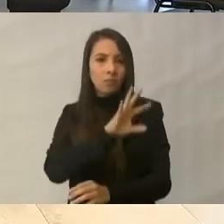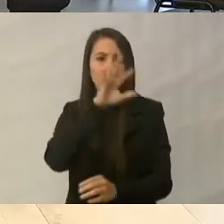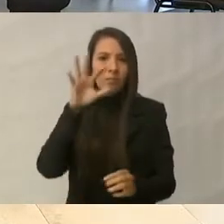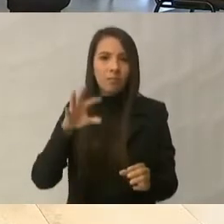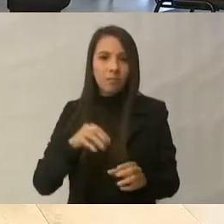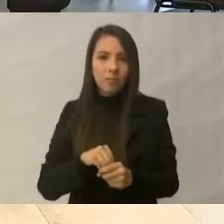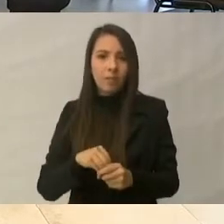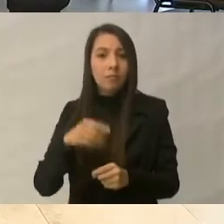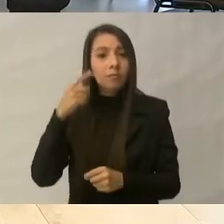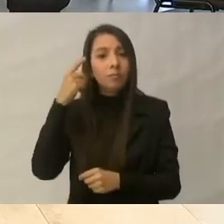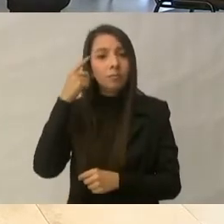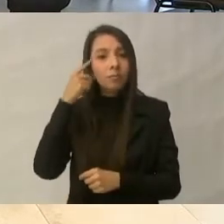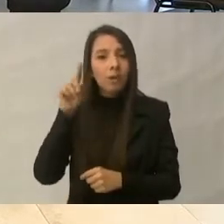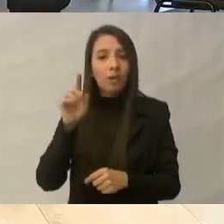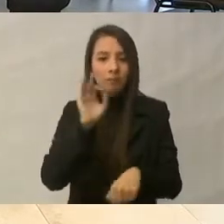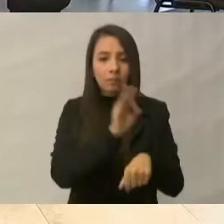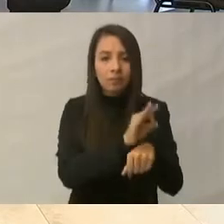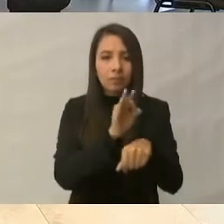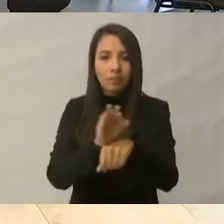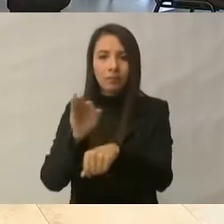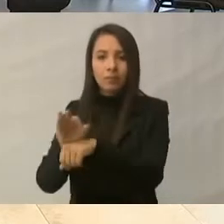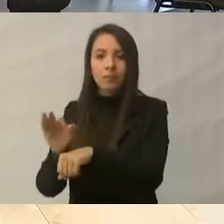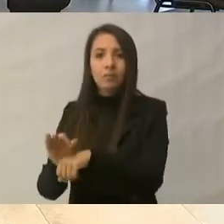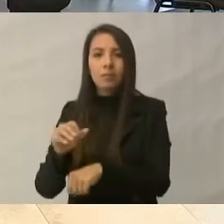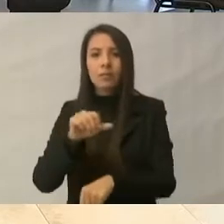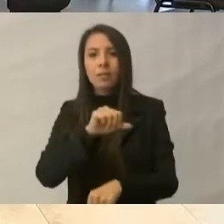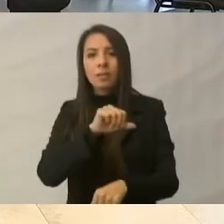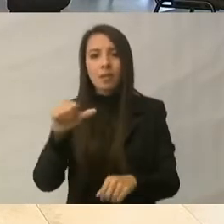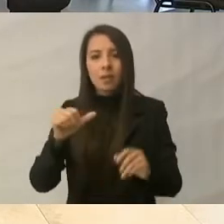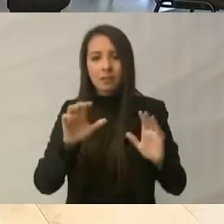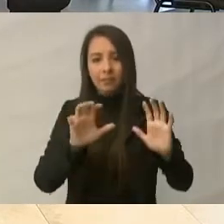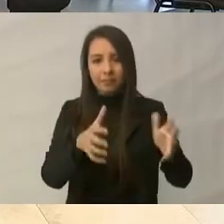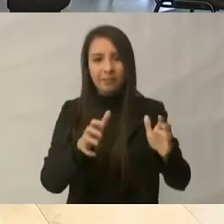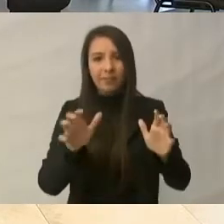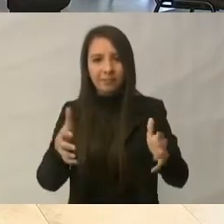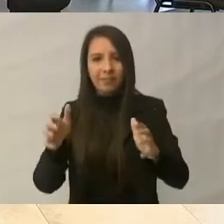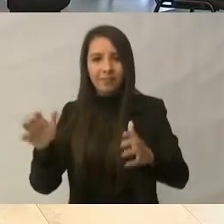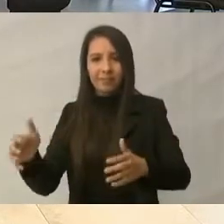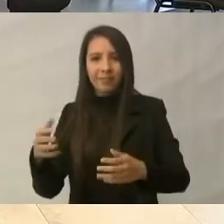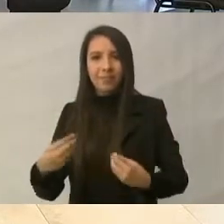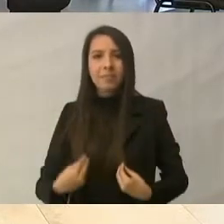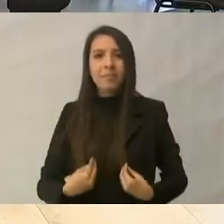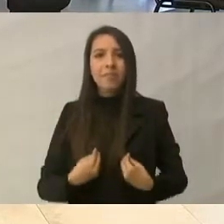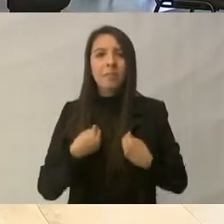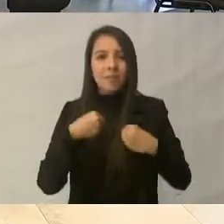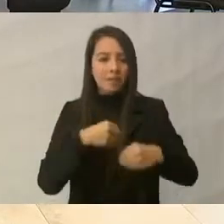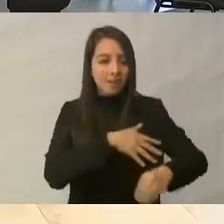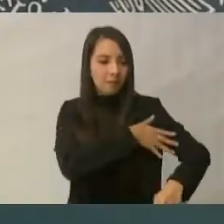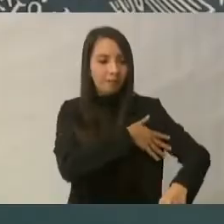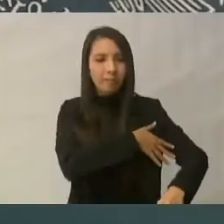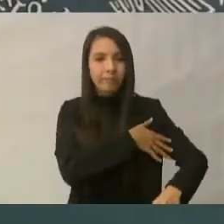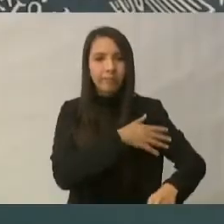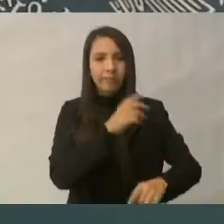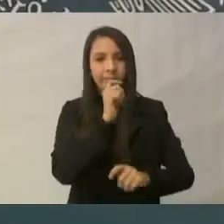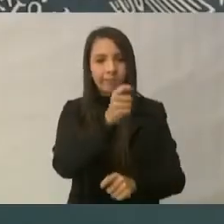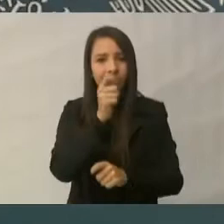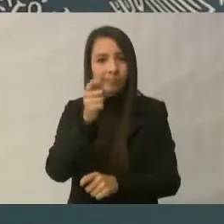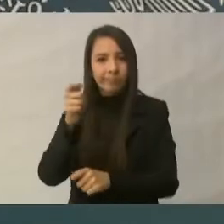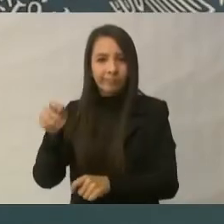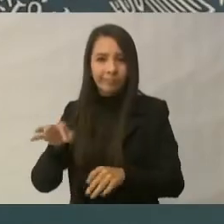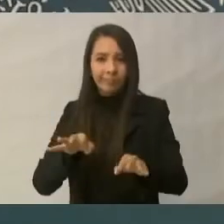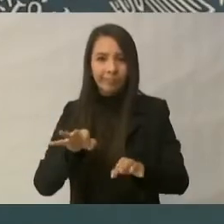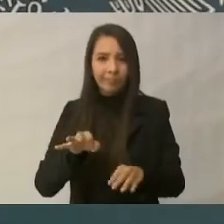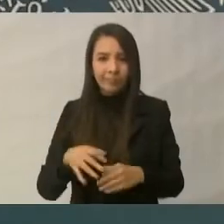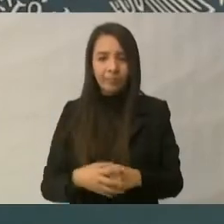comunidades ribereñas del Golfo de Baja California. Yo